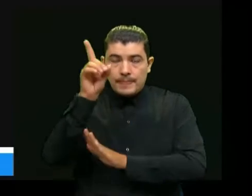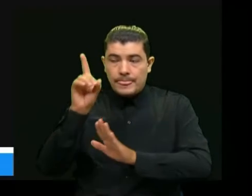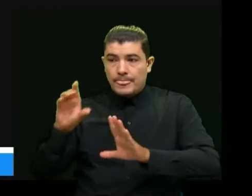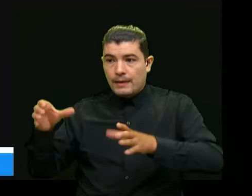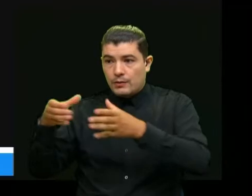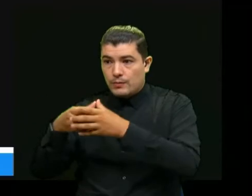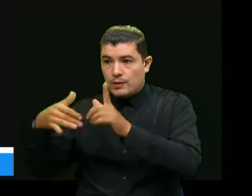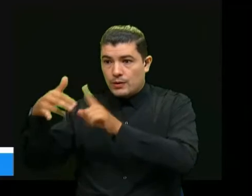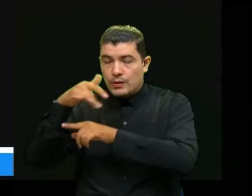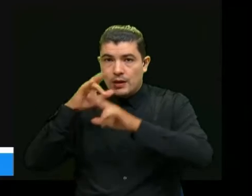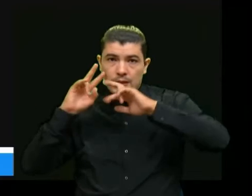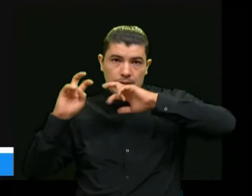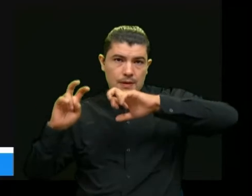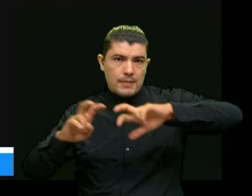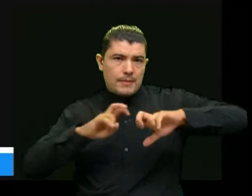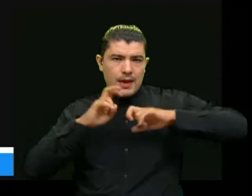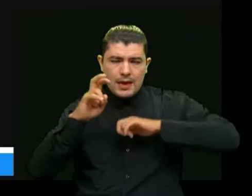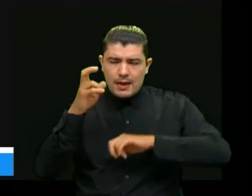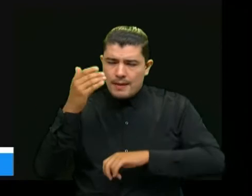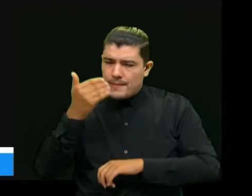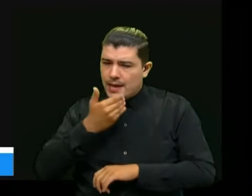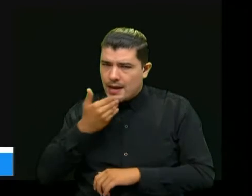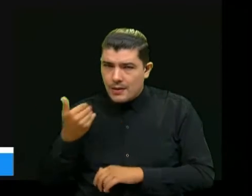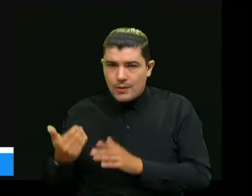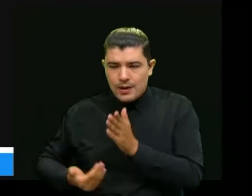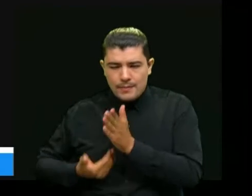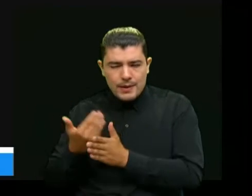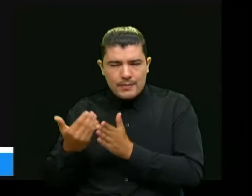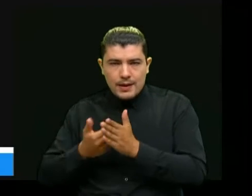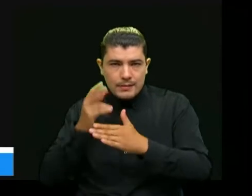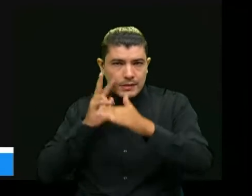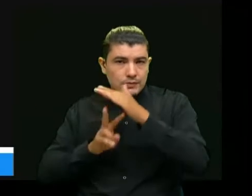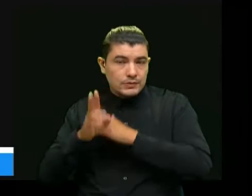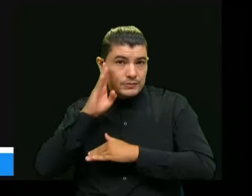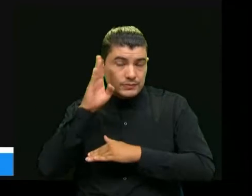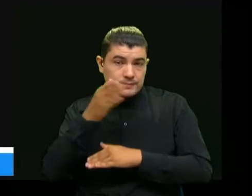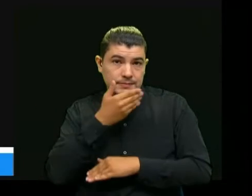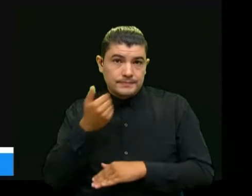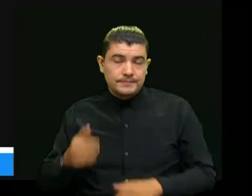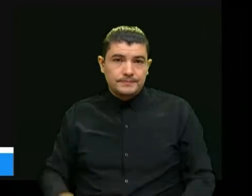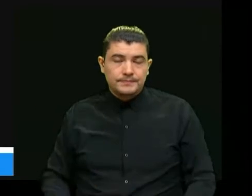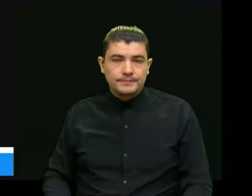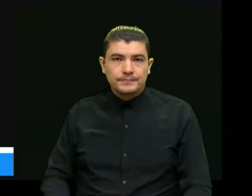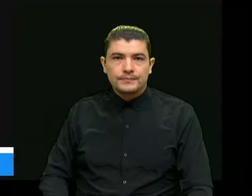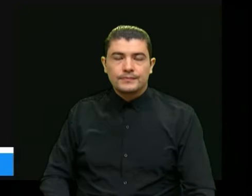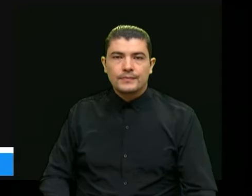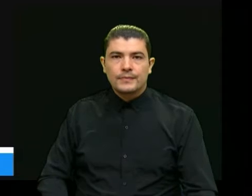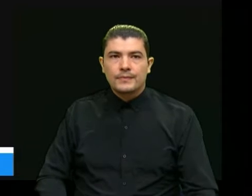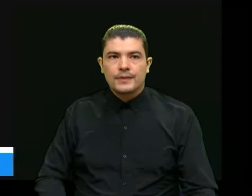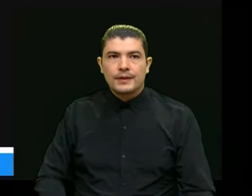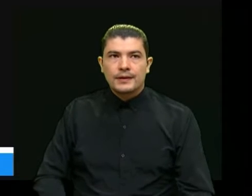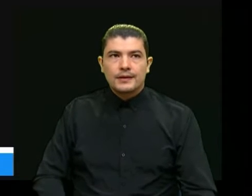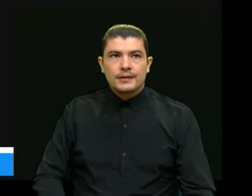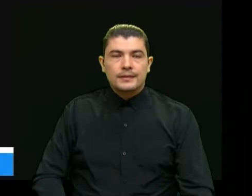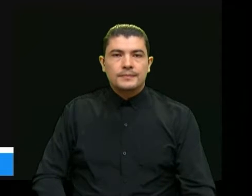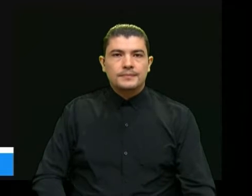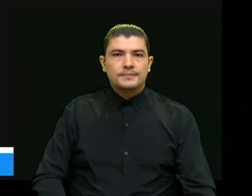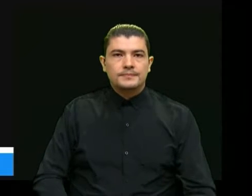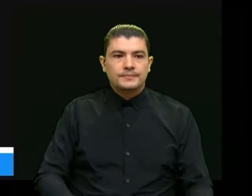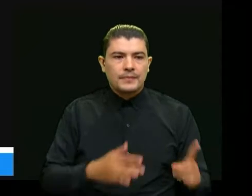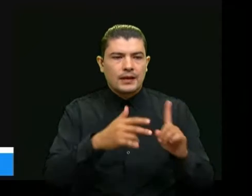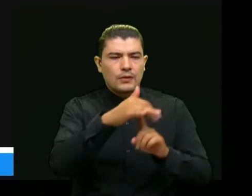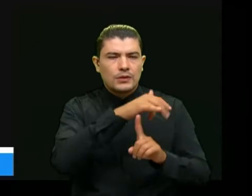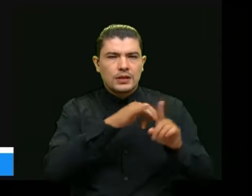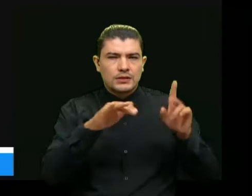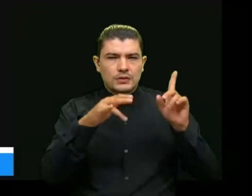semilleros y grupos de investigación cada vez de mayor proyección de igual forma los asuntos ambientales la